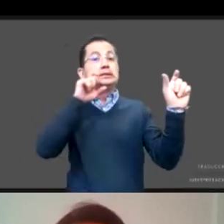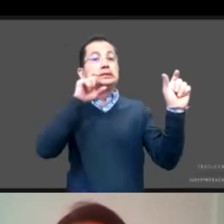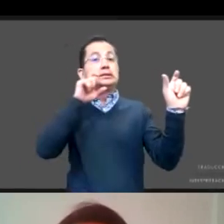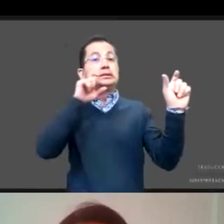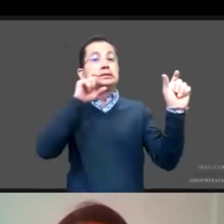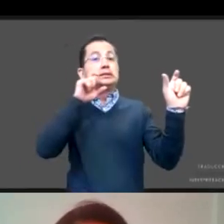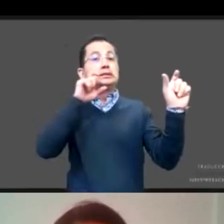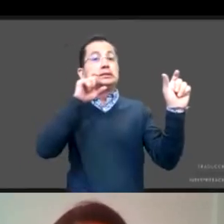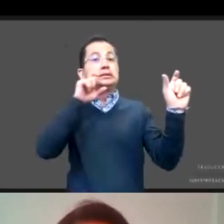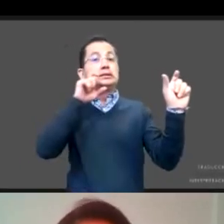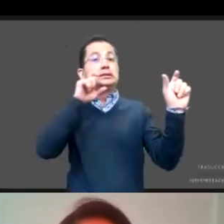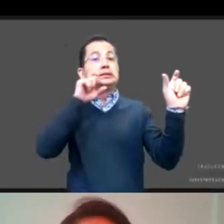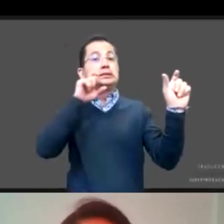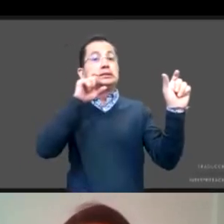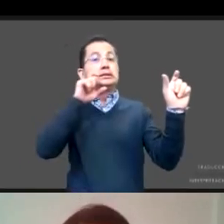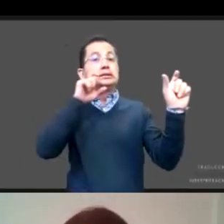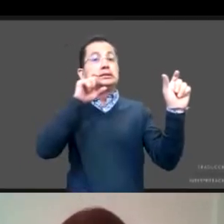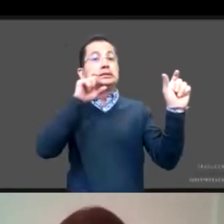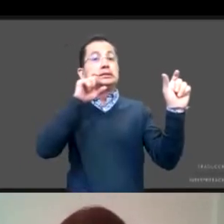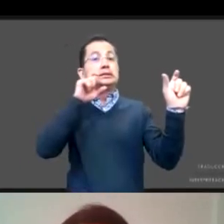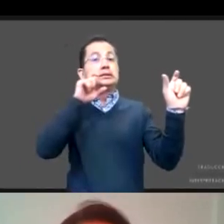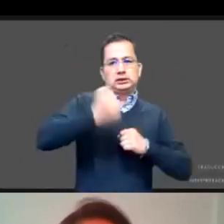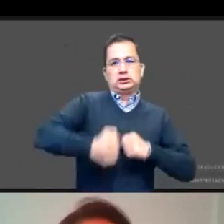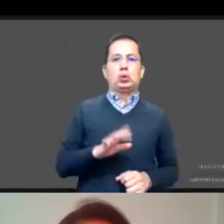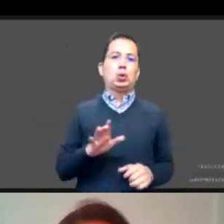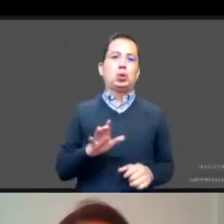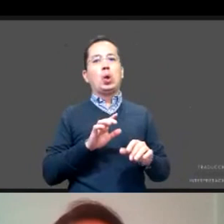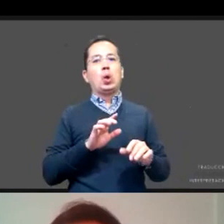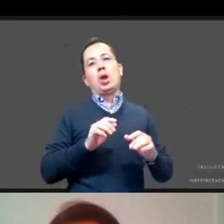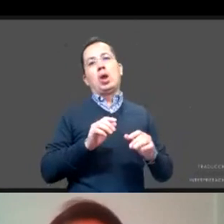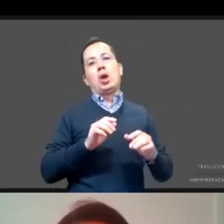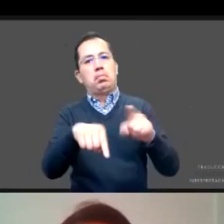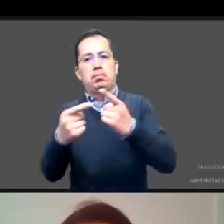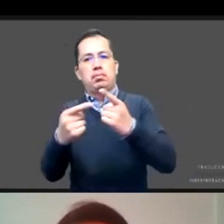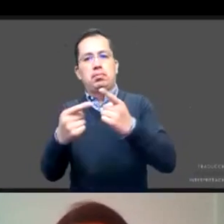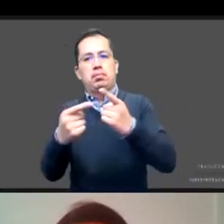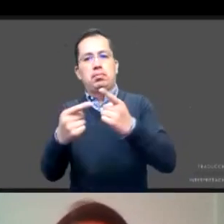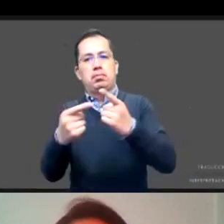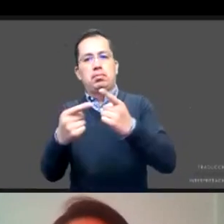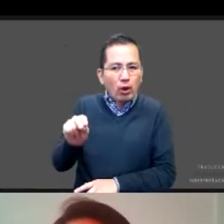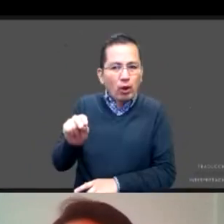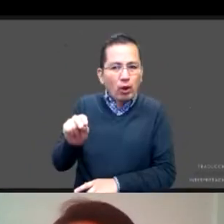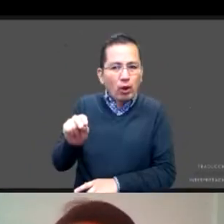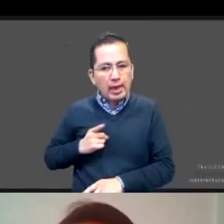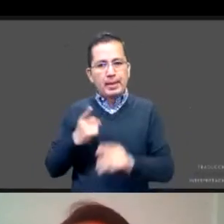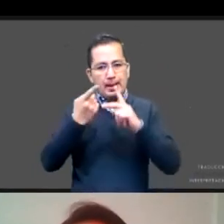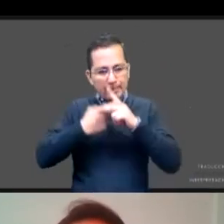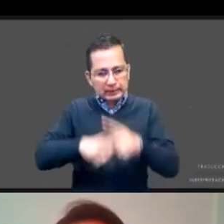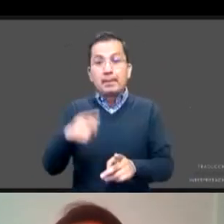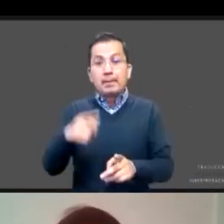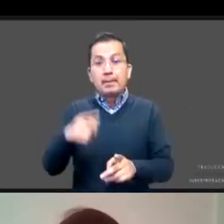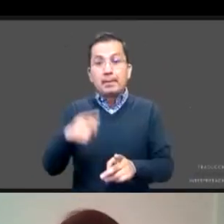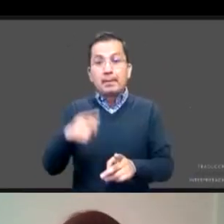sexualidad no solo son las relaciones coitales. Y entonces desde ahí, desde esa dimensión, habría que empezar a partir intentando desmenuzar como qué no es,